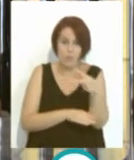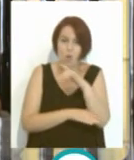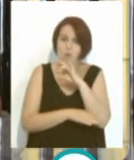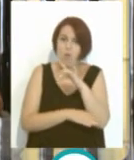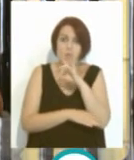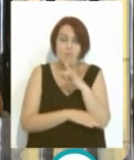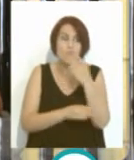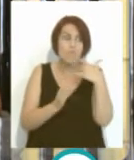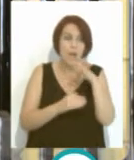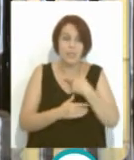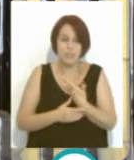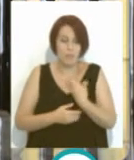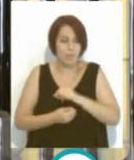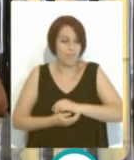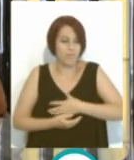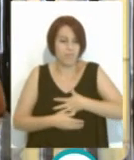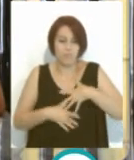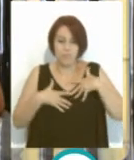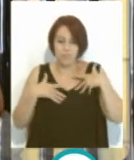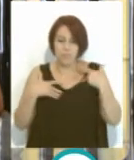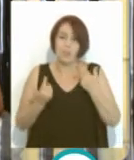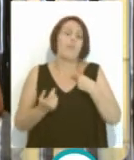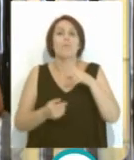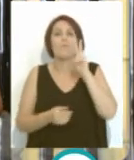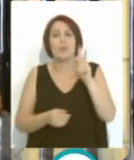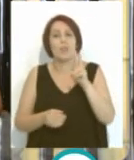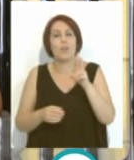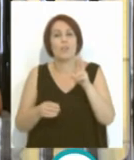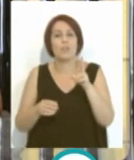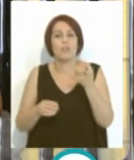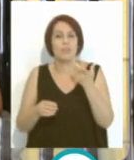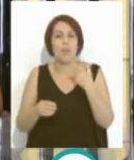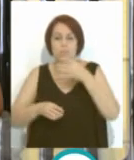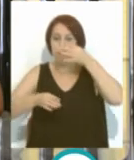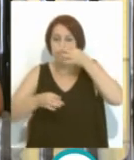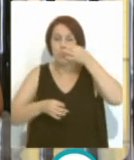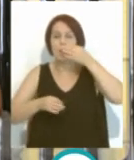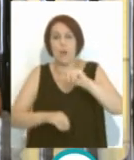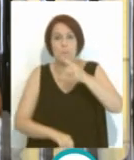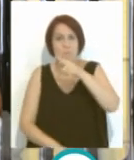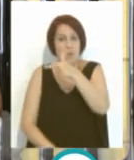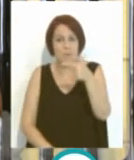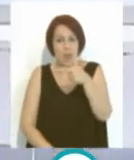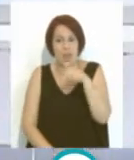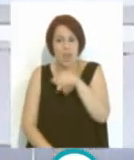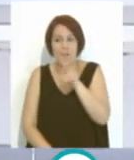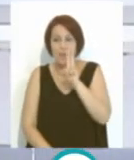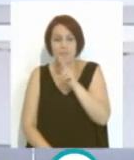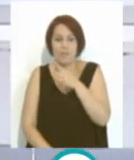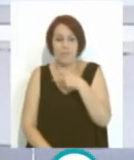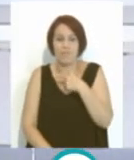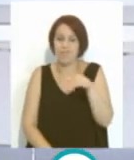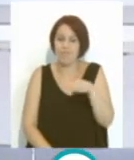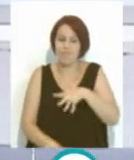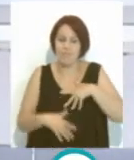más contento o más lleno, digamos, que cuando estás viendo incluso a los verdaderos de Primera División. Sí, aparte me consta,